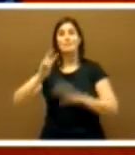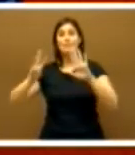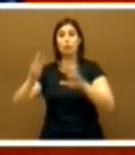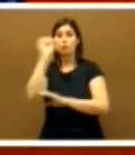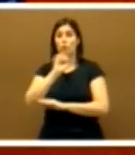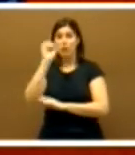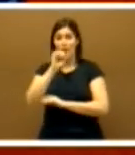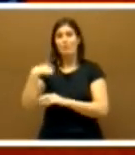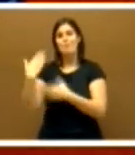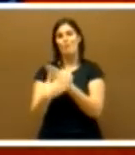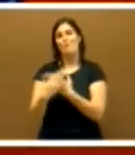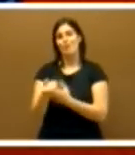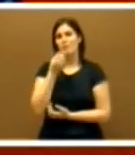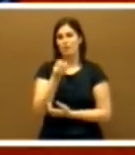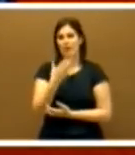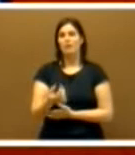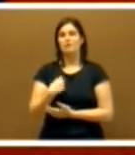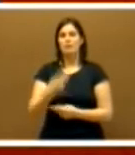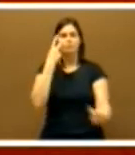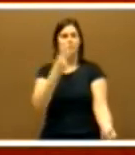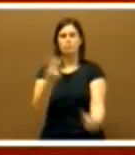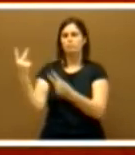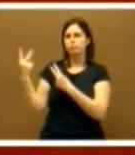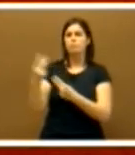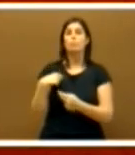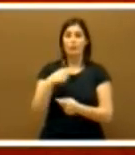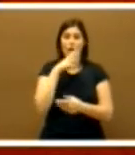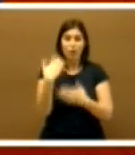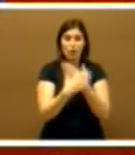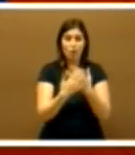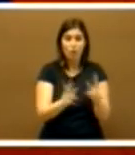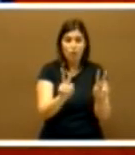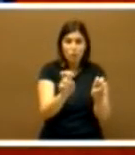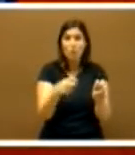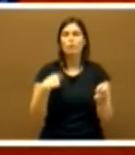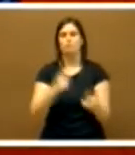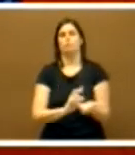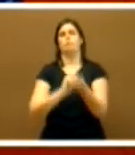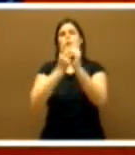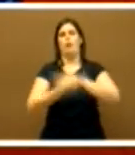socialista, observarán en él profundos cambios en el Gobierno de nuestra comunidad.